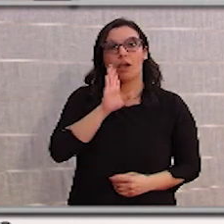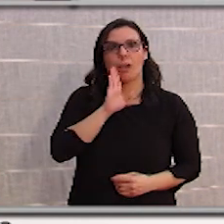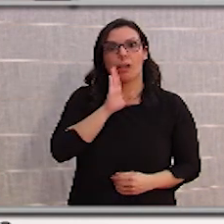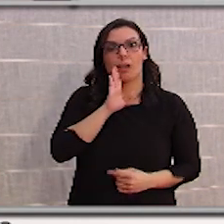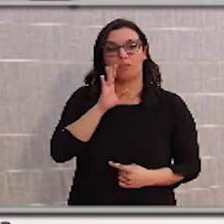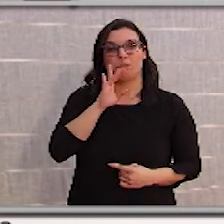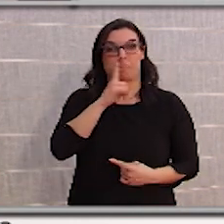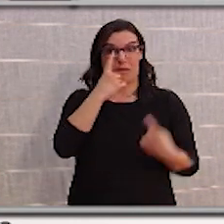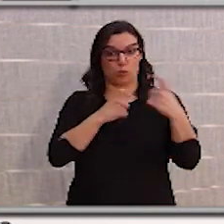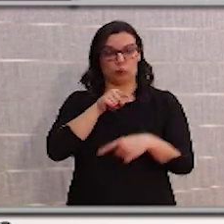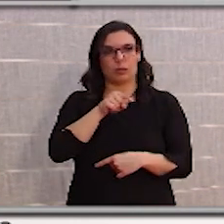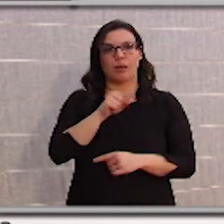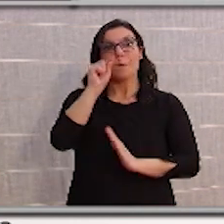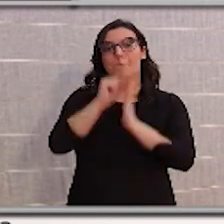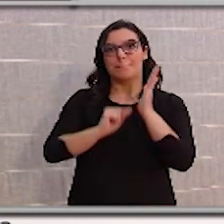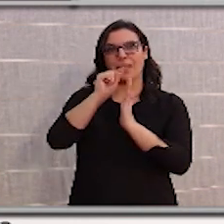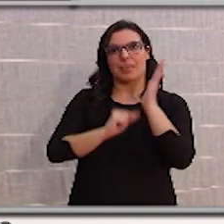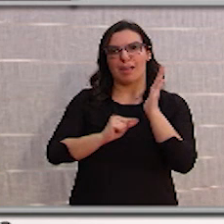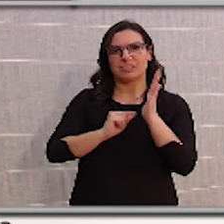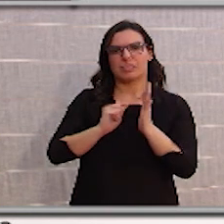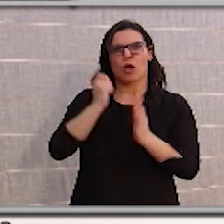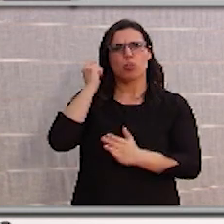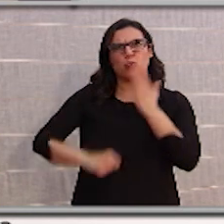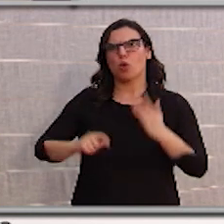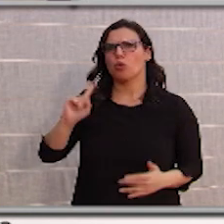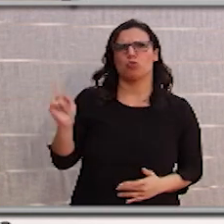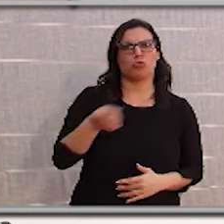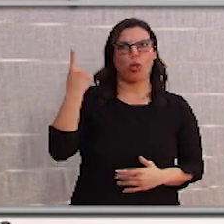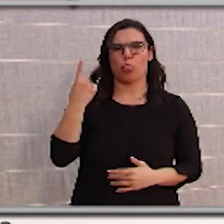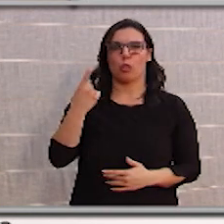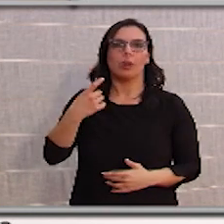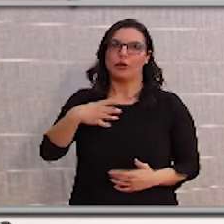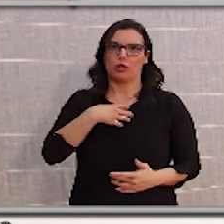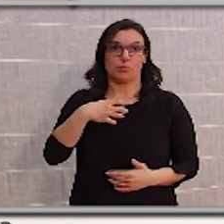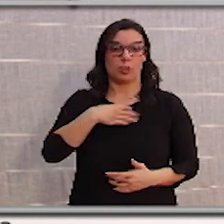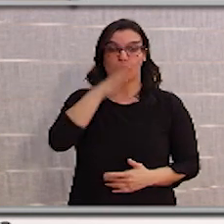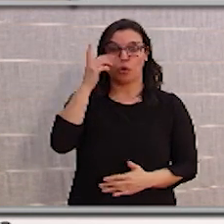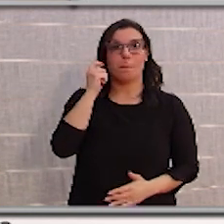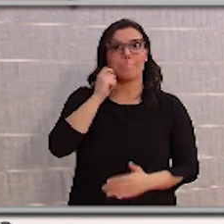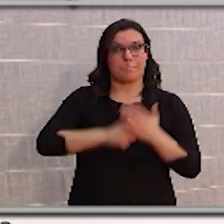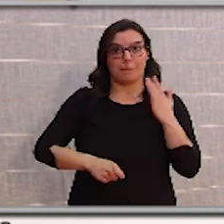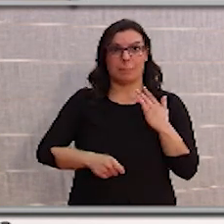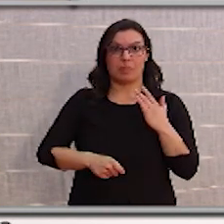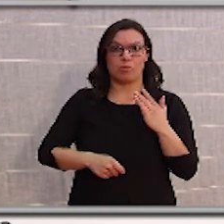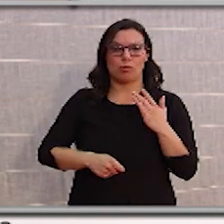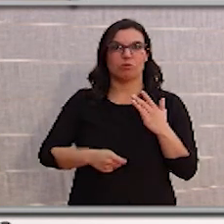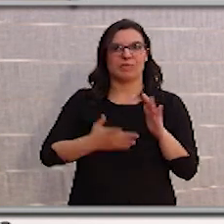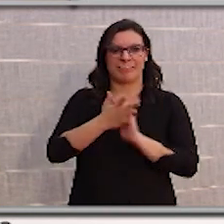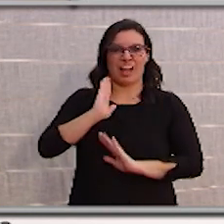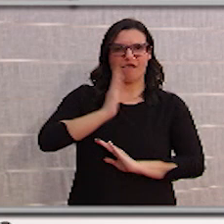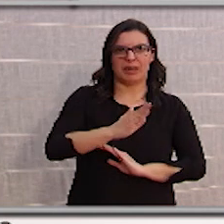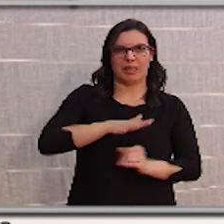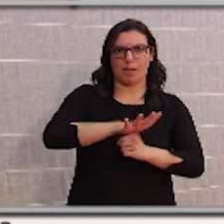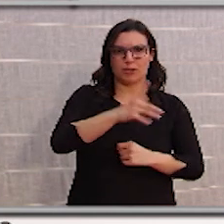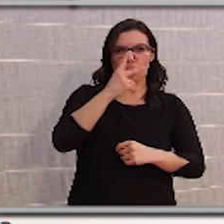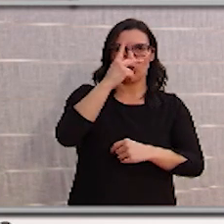su pregunta, las medidas tienen que ser proporcionadas. Todas las medidas tienen impacto social, impacto sanitario, impacto económico. Si una